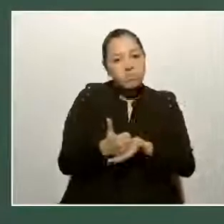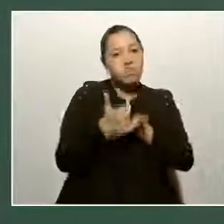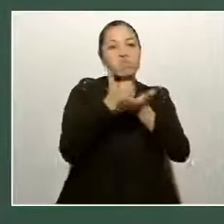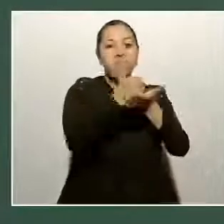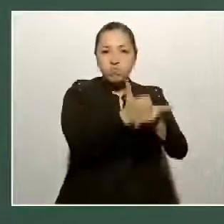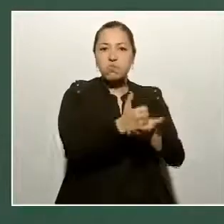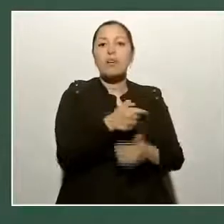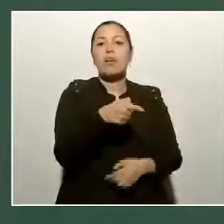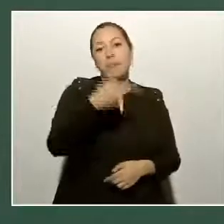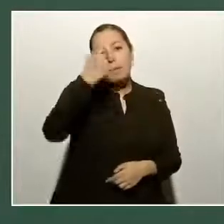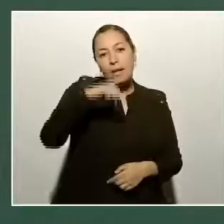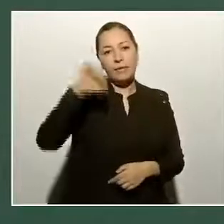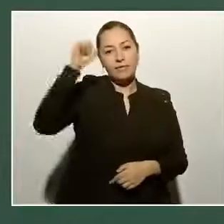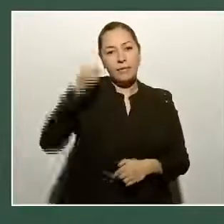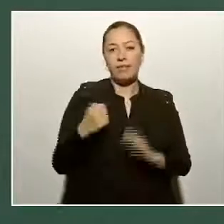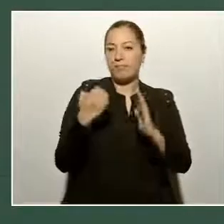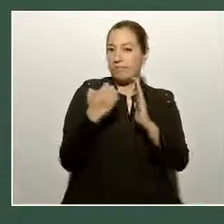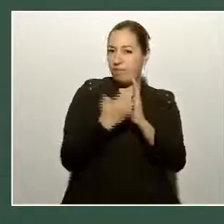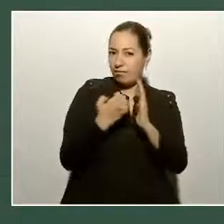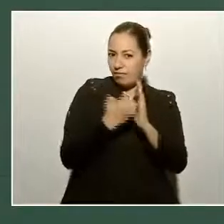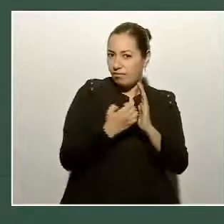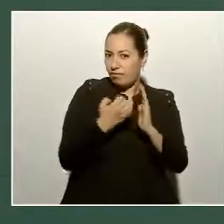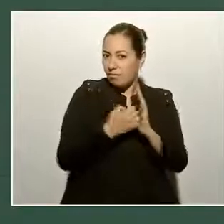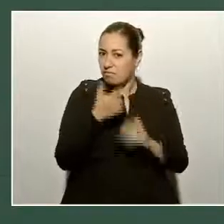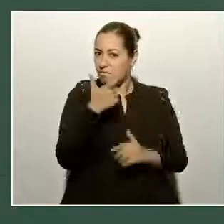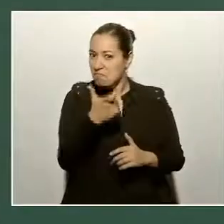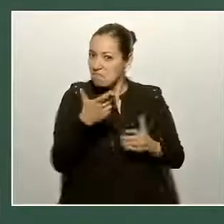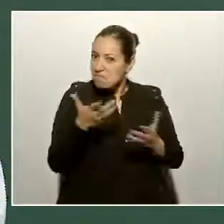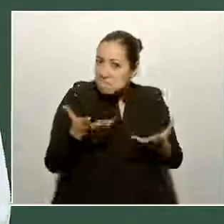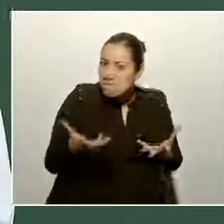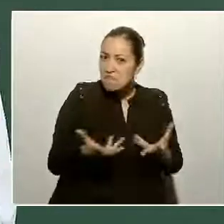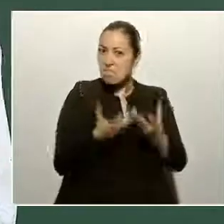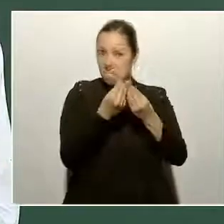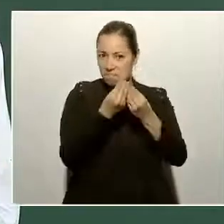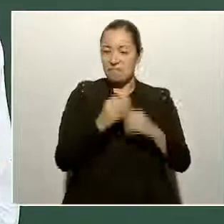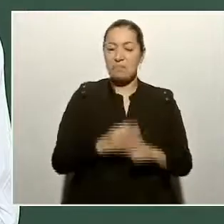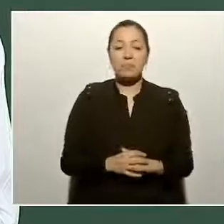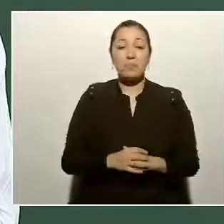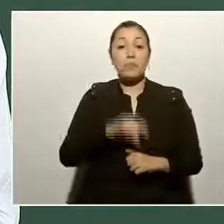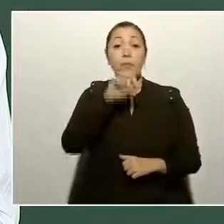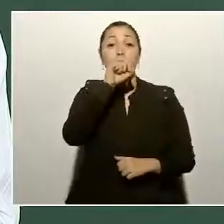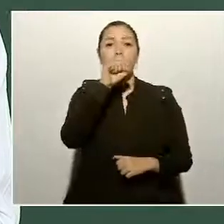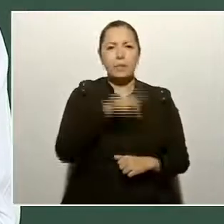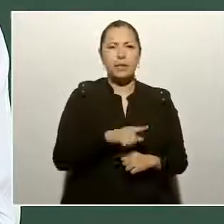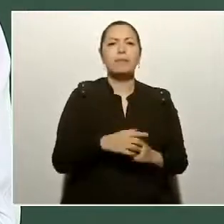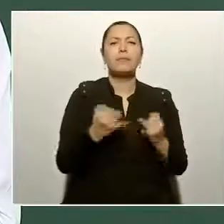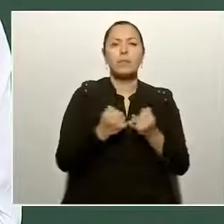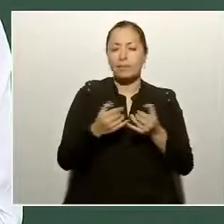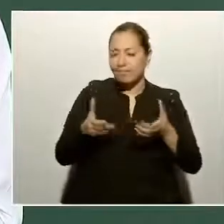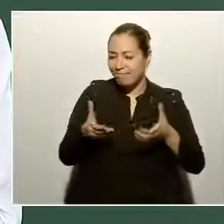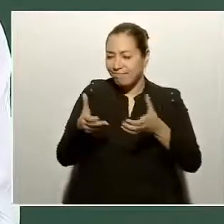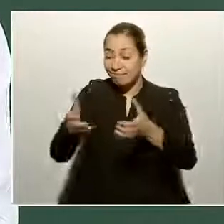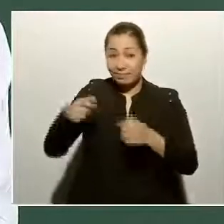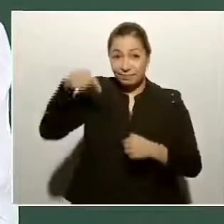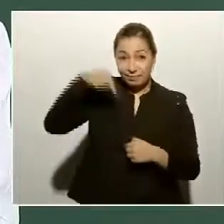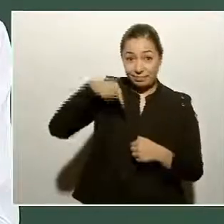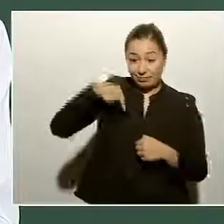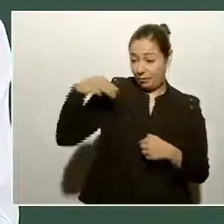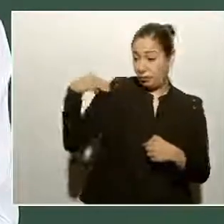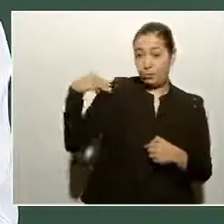Y también vamos a terminar el camino de Badiraguato